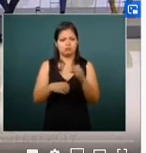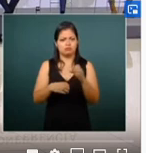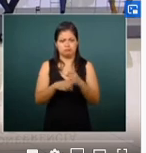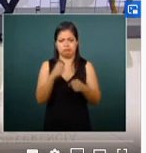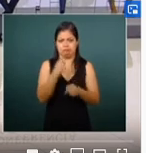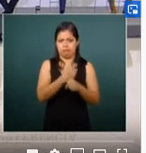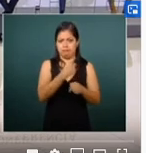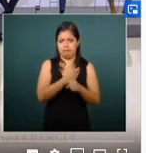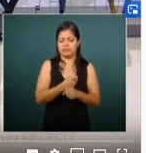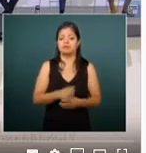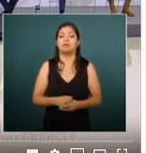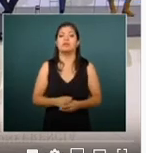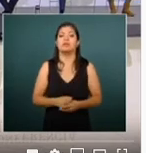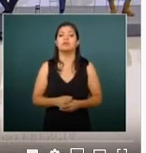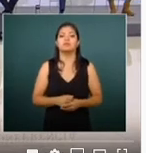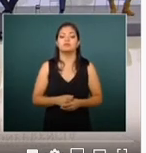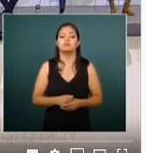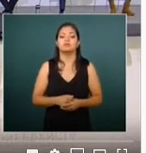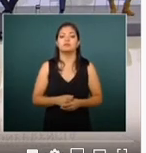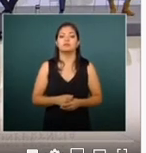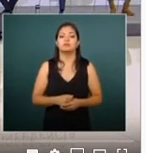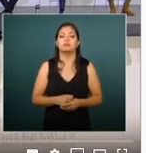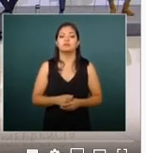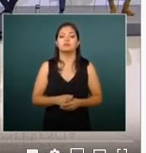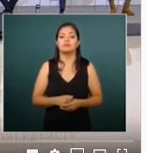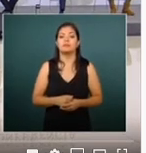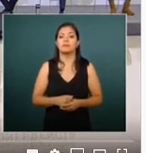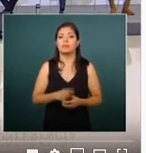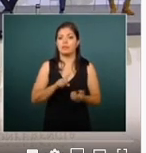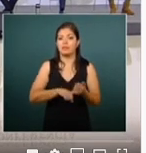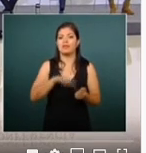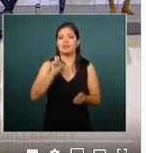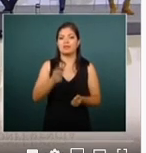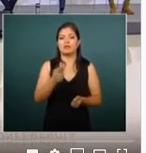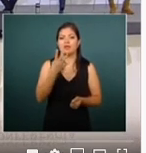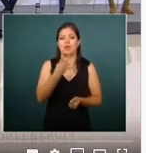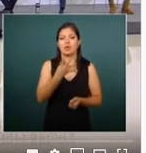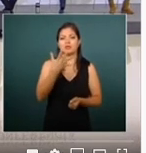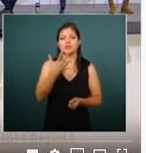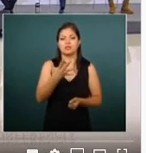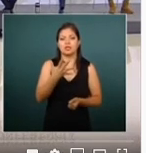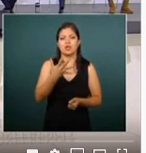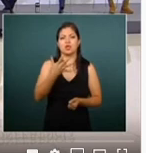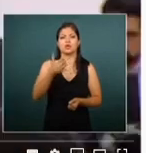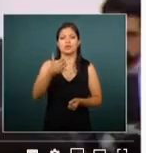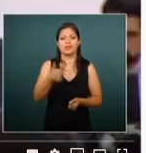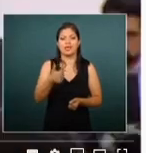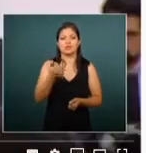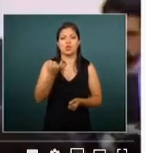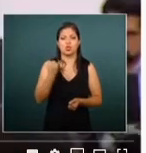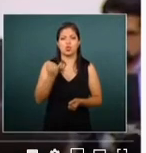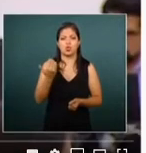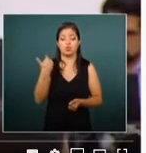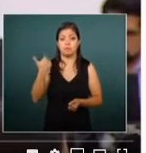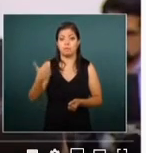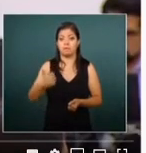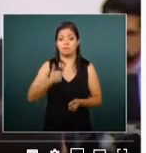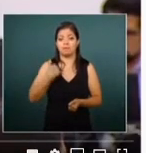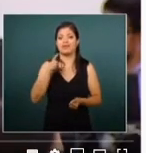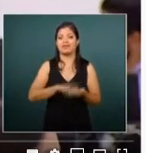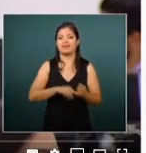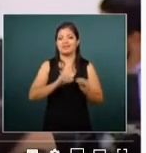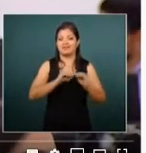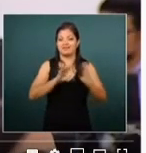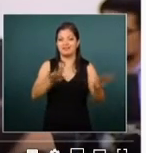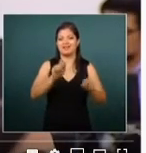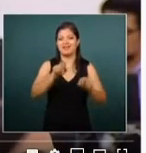pues también referente a los hechos del 4, 5 y 6 de junio aprovechando que la rueda de prensa es